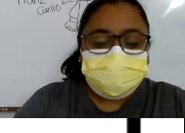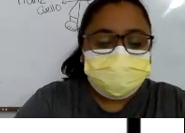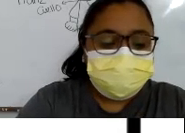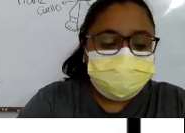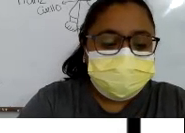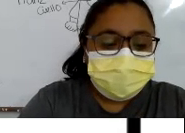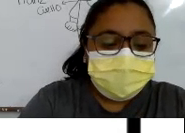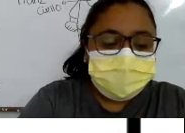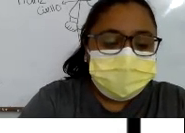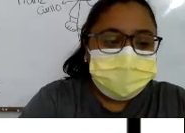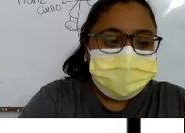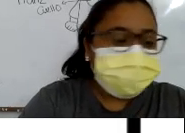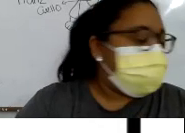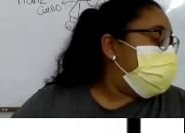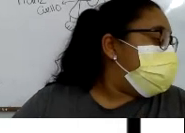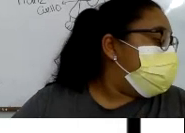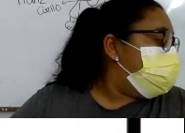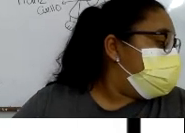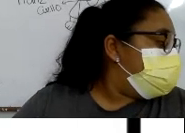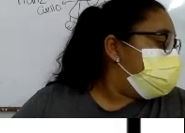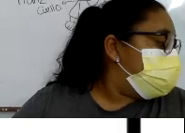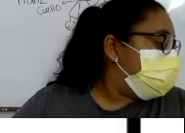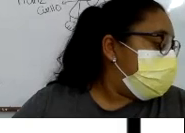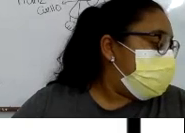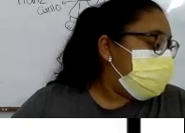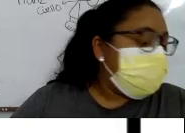escribiendo Pecho